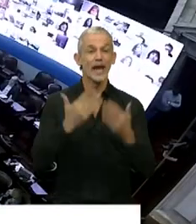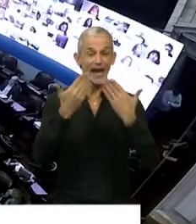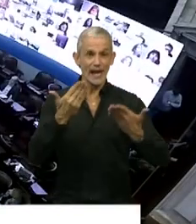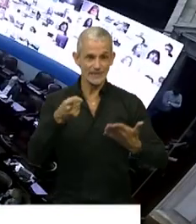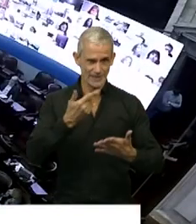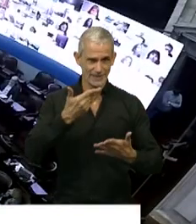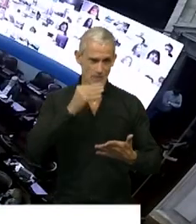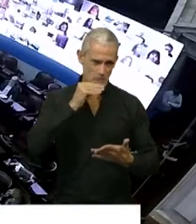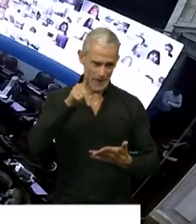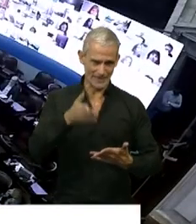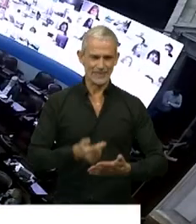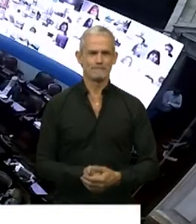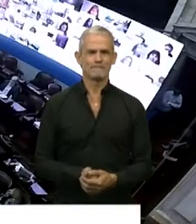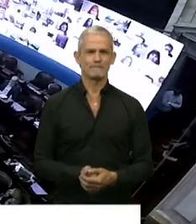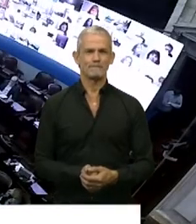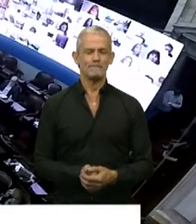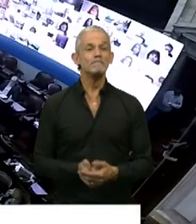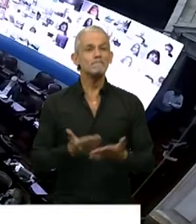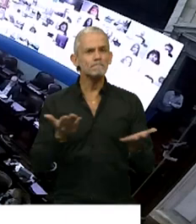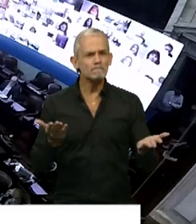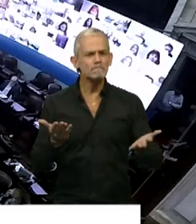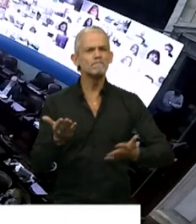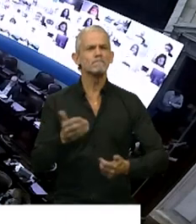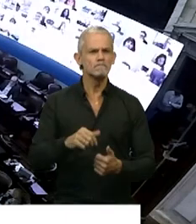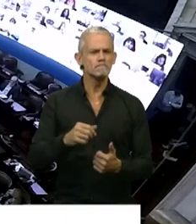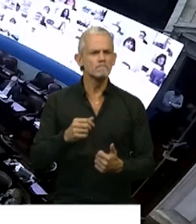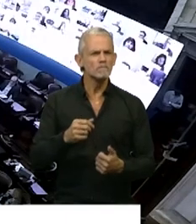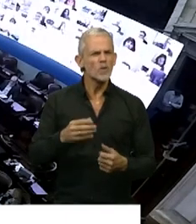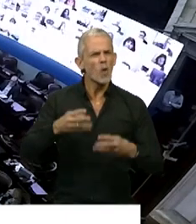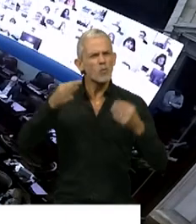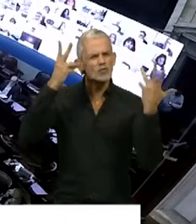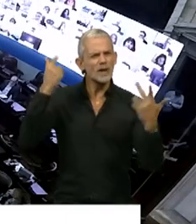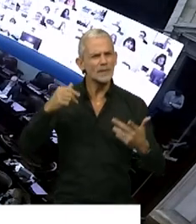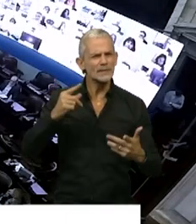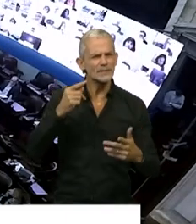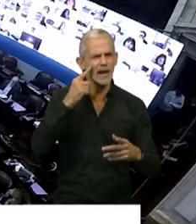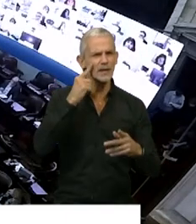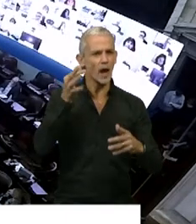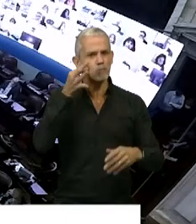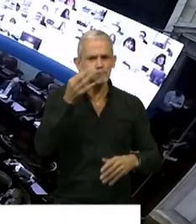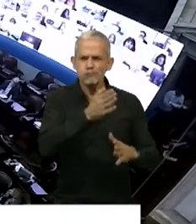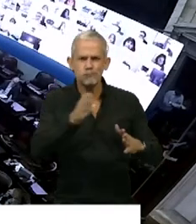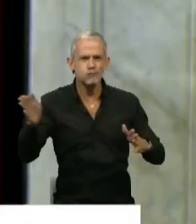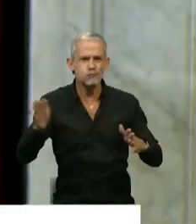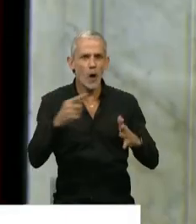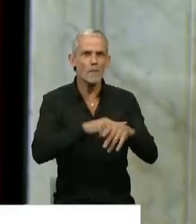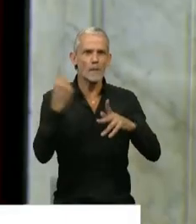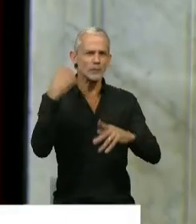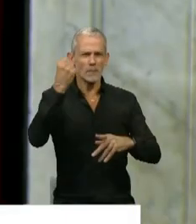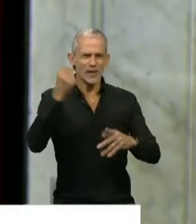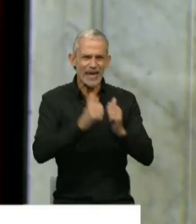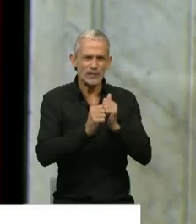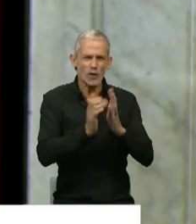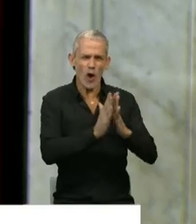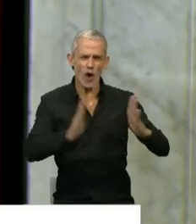Gracias, Presidente. Uno vive muchas veces momentos históricos, pocas veces se tiene la posibilidad y la conciencia de saber